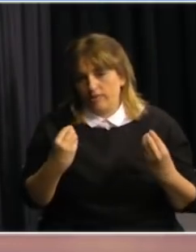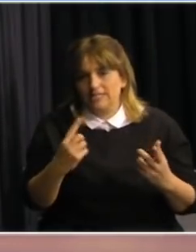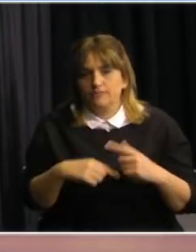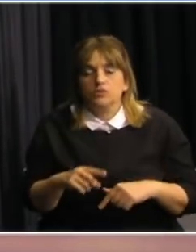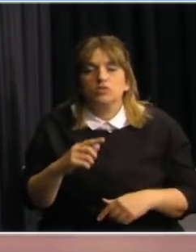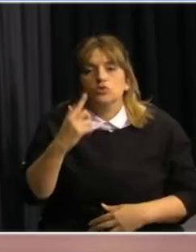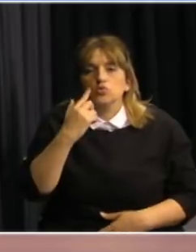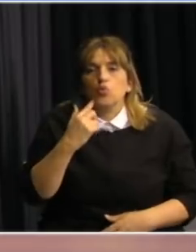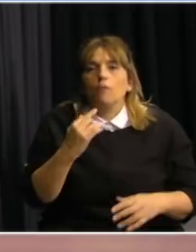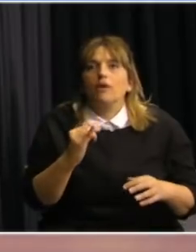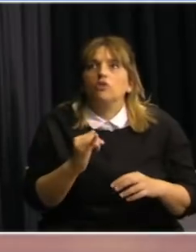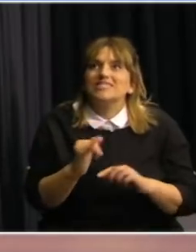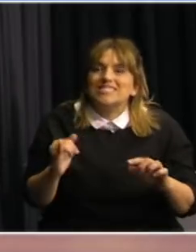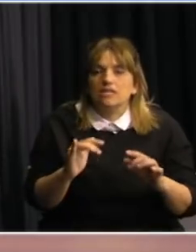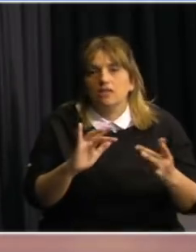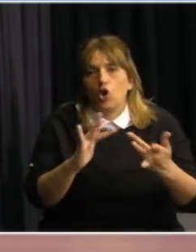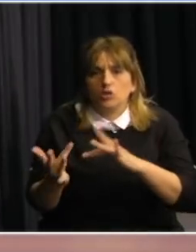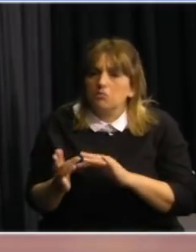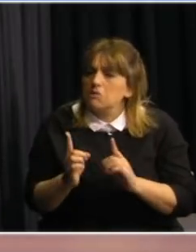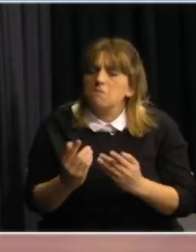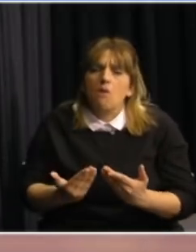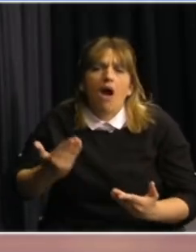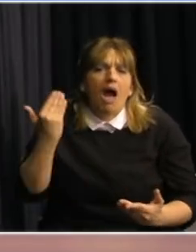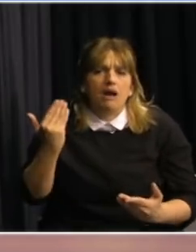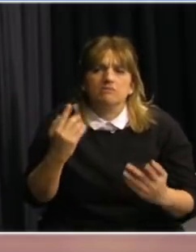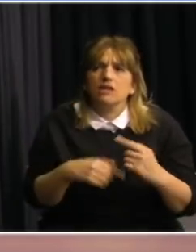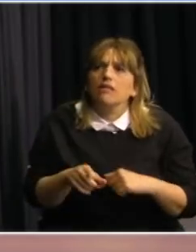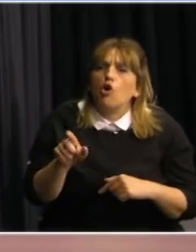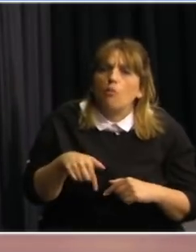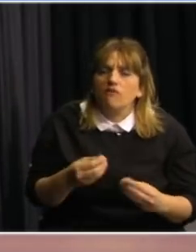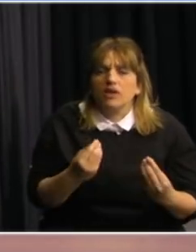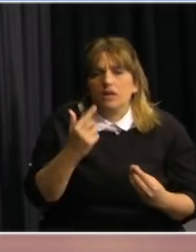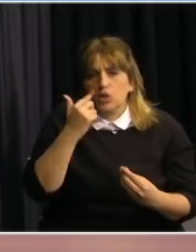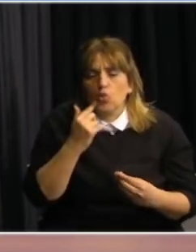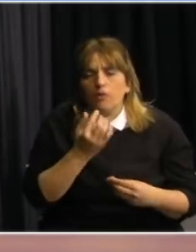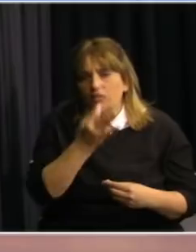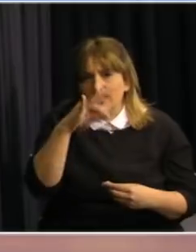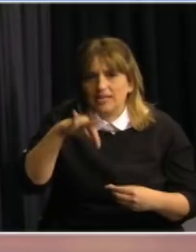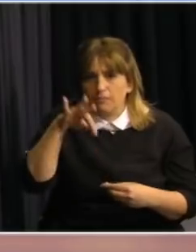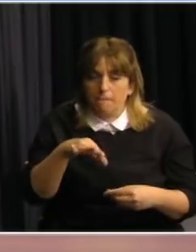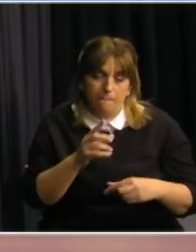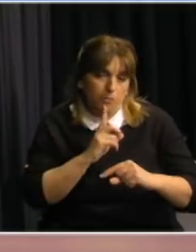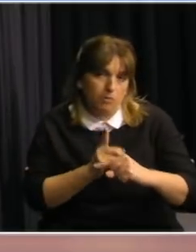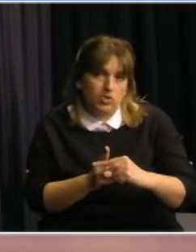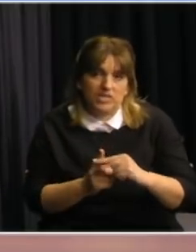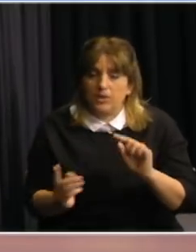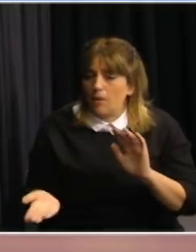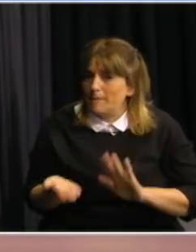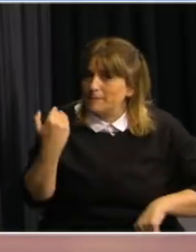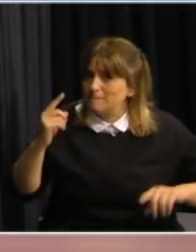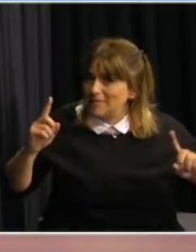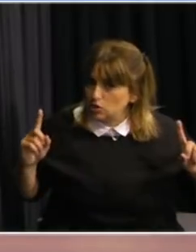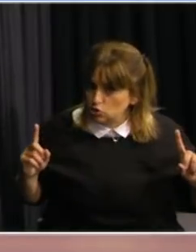los números de casos sin nexo siguen más o menos siendo la misma proporción que antes. El número de test positivos que se obtienen es un poquito mayor, pero tampoco